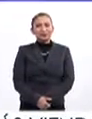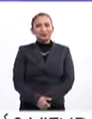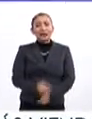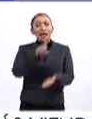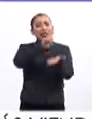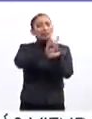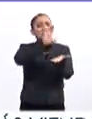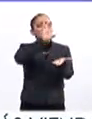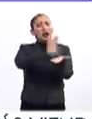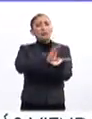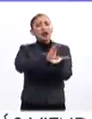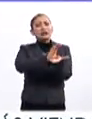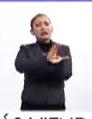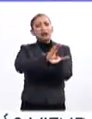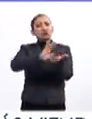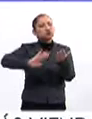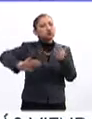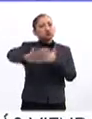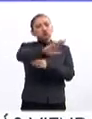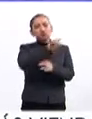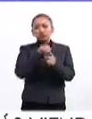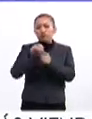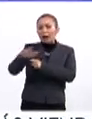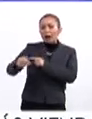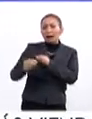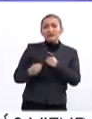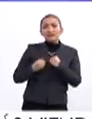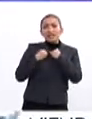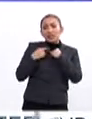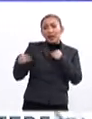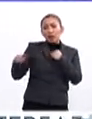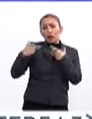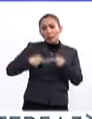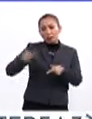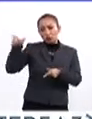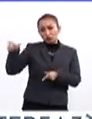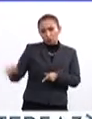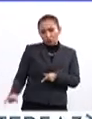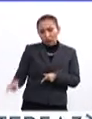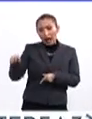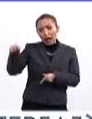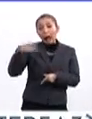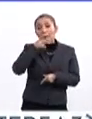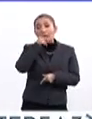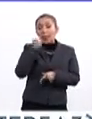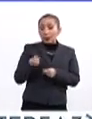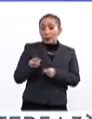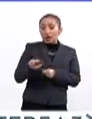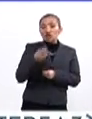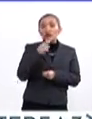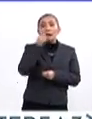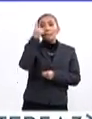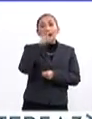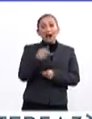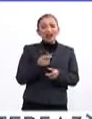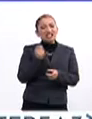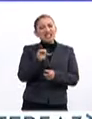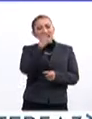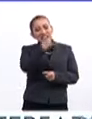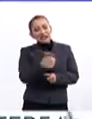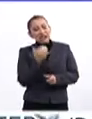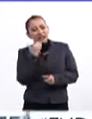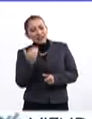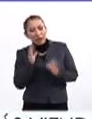La discapacidad es una condición que afecta el nivel de vida de un individuo. El término se utiliza para definir una